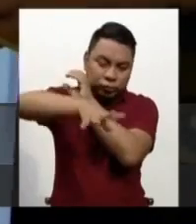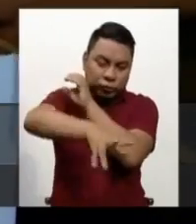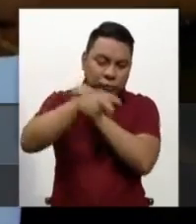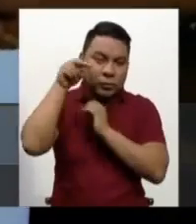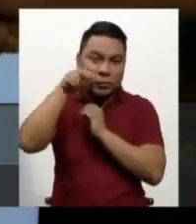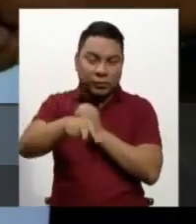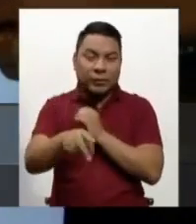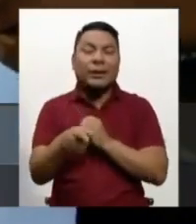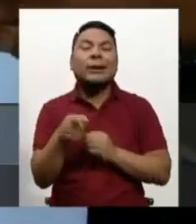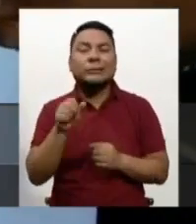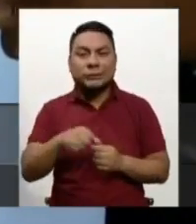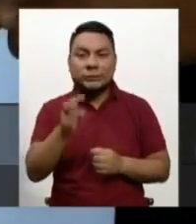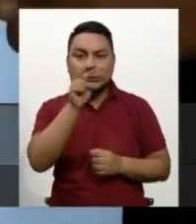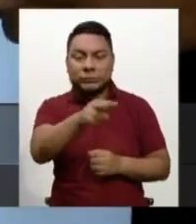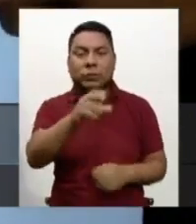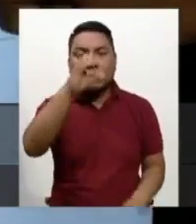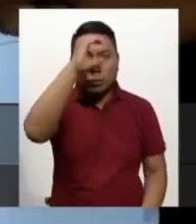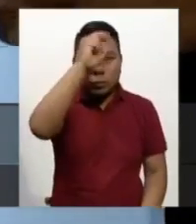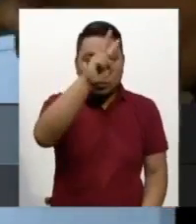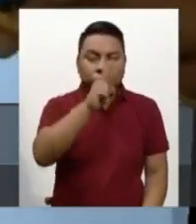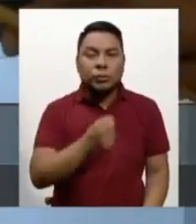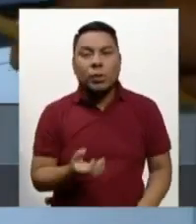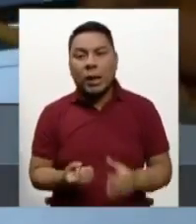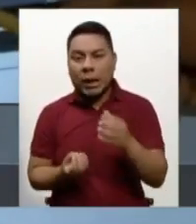la zona entre Cusco, Arequipa,